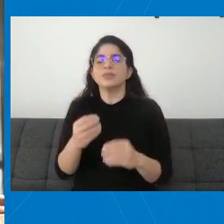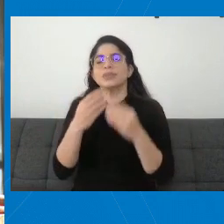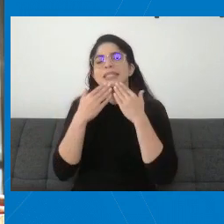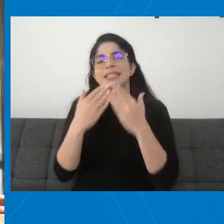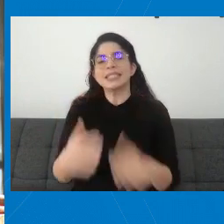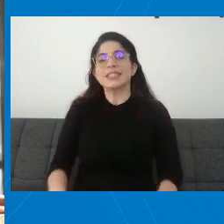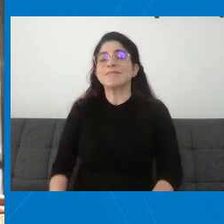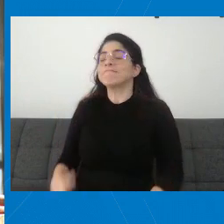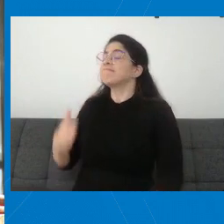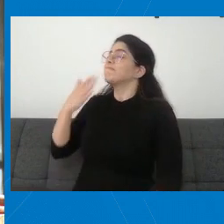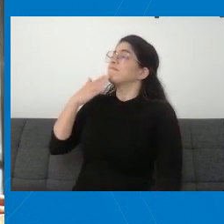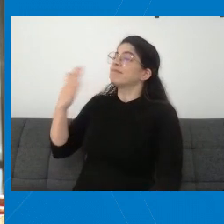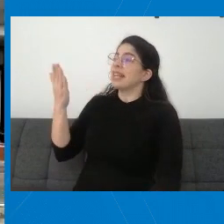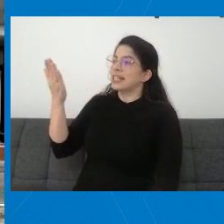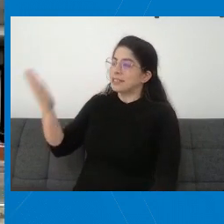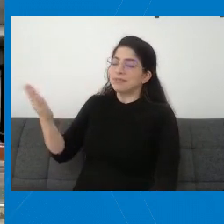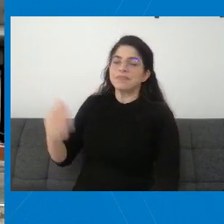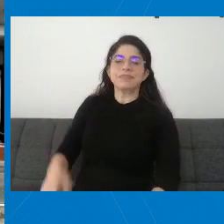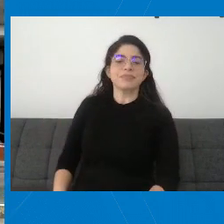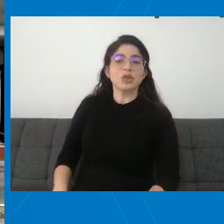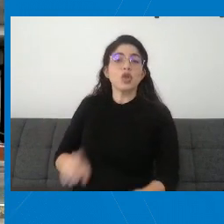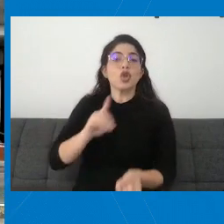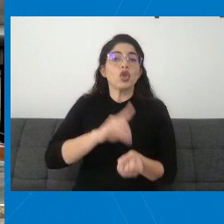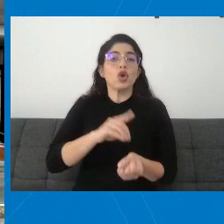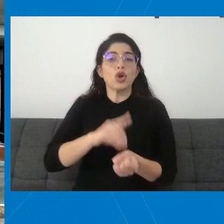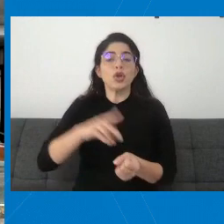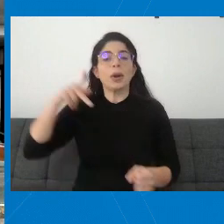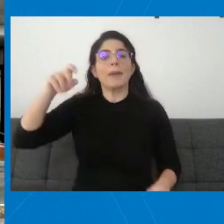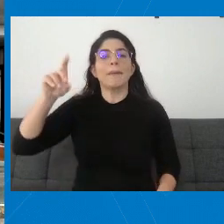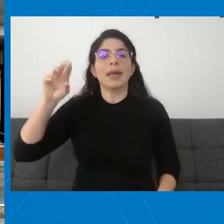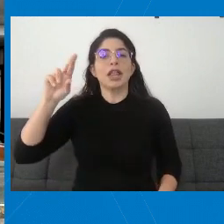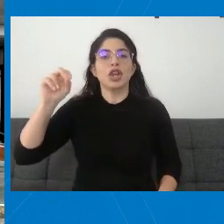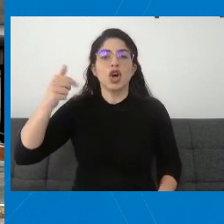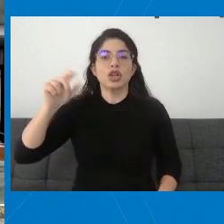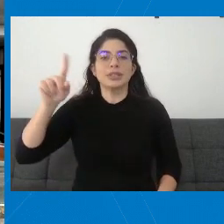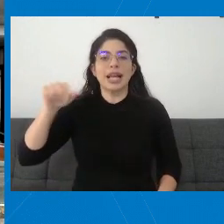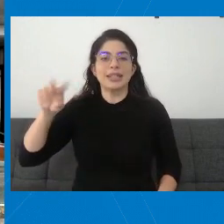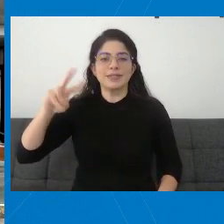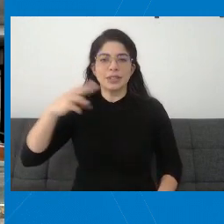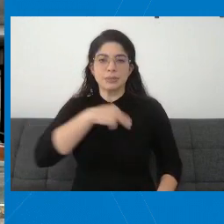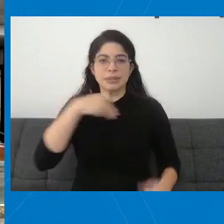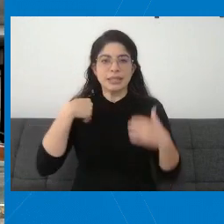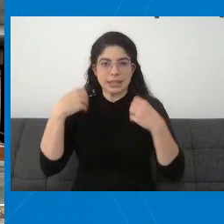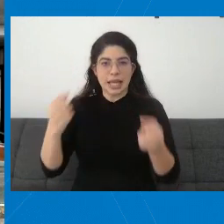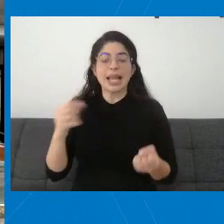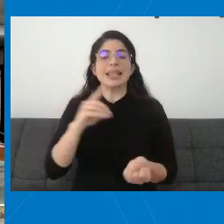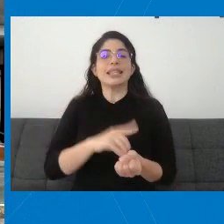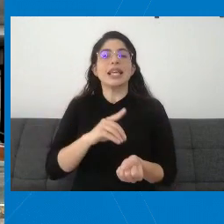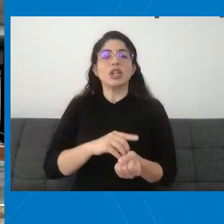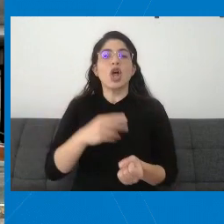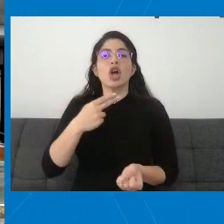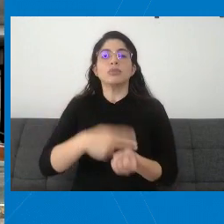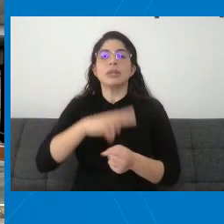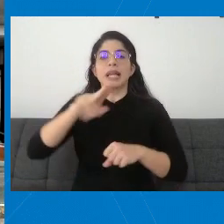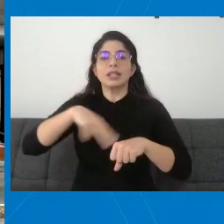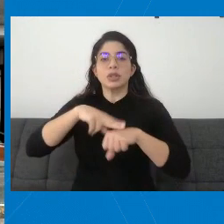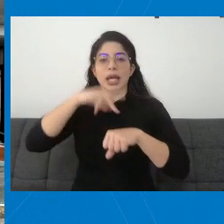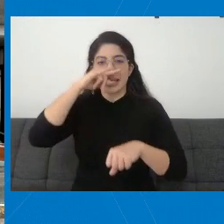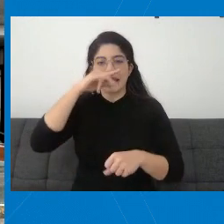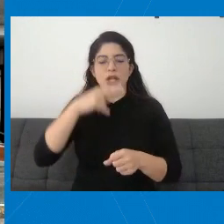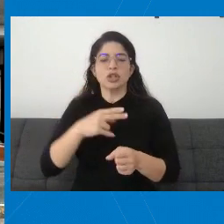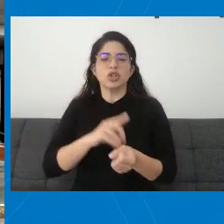Muchas gracias tanto al doctor Pedro González, viceministro de Salud, a la directora del Hospital Nacional de Niños, la